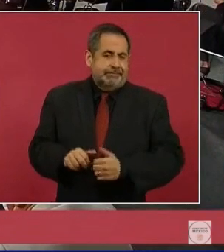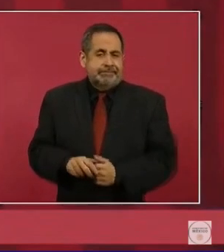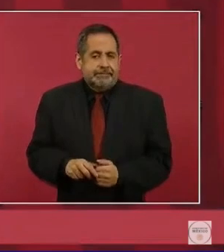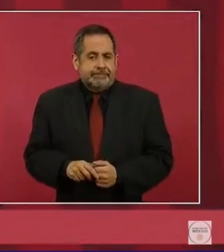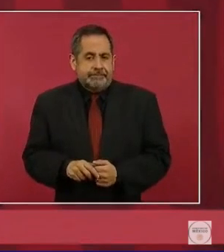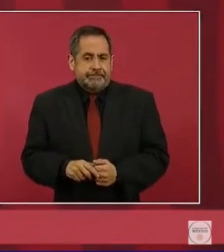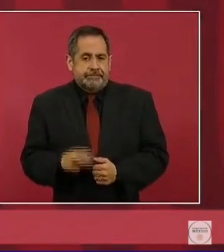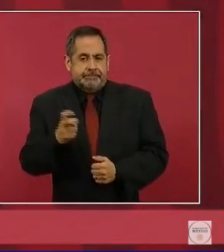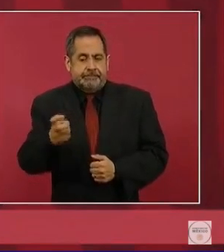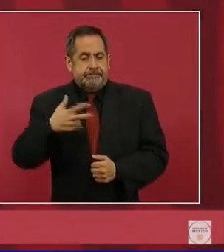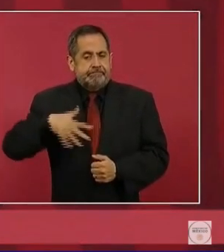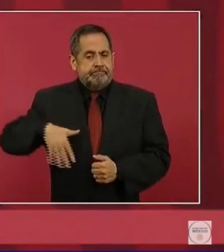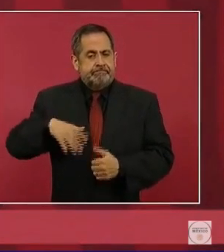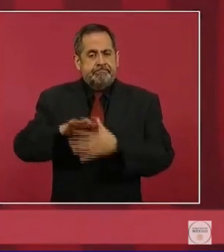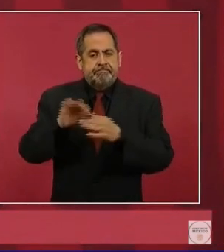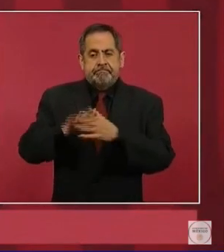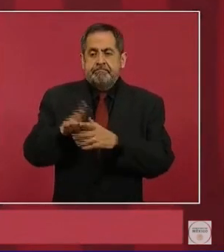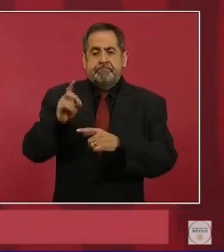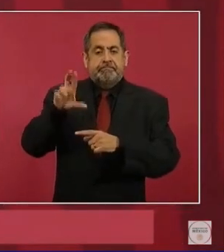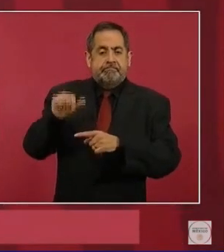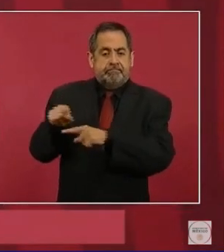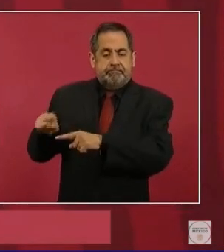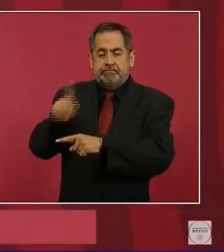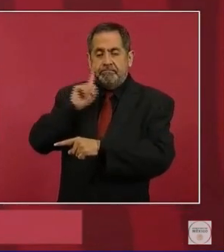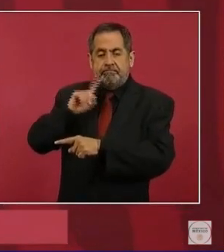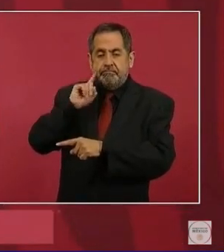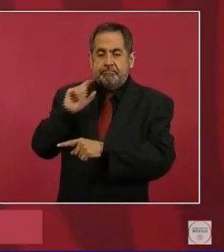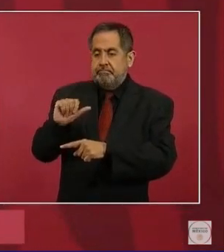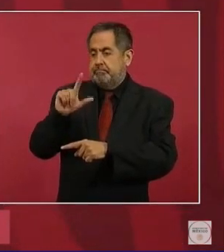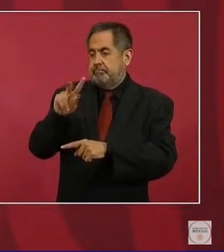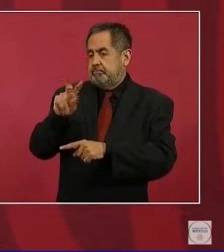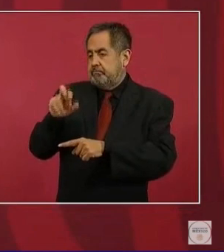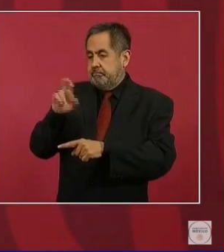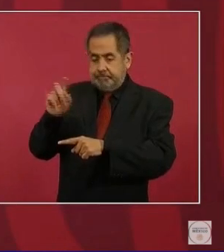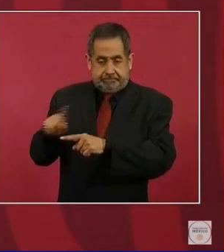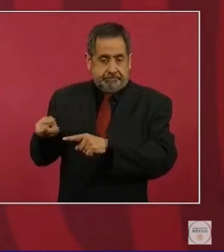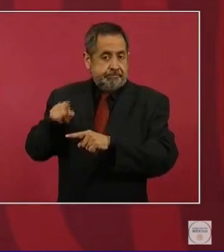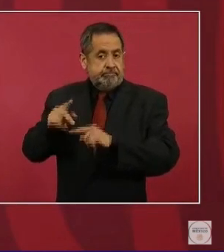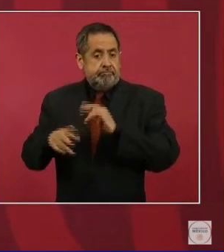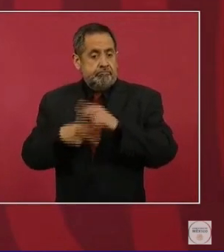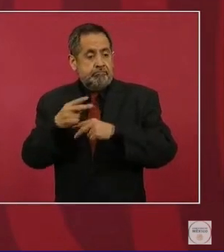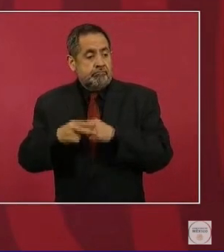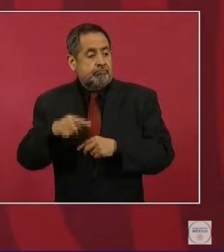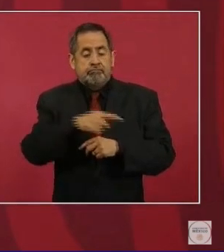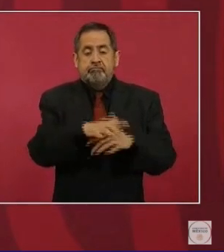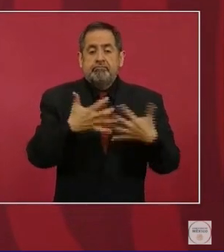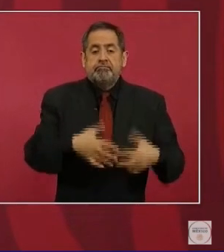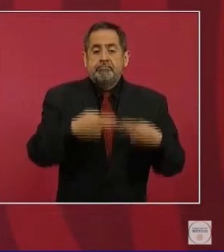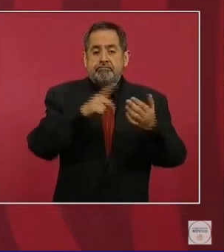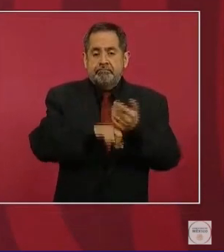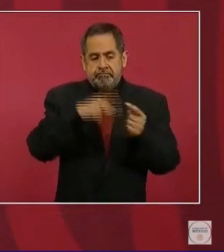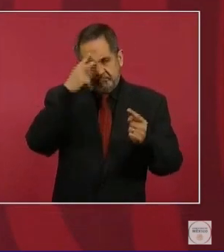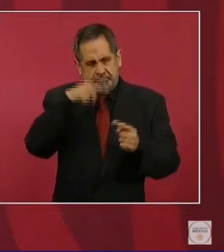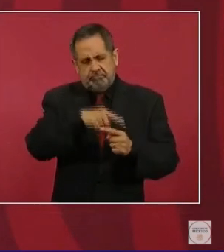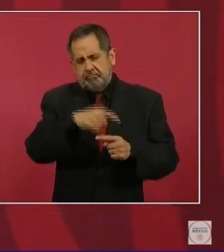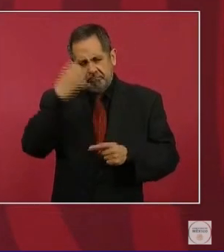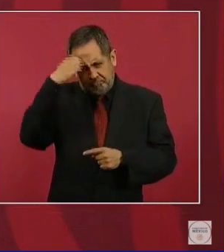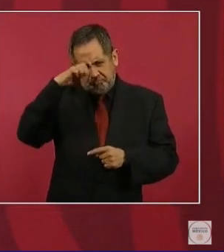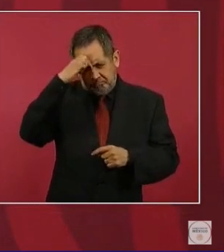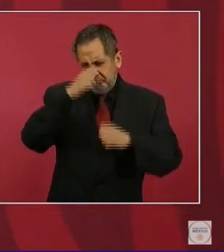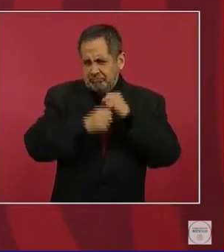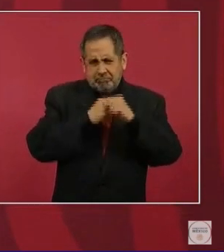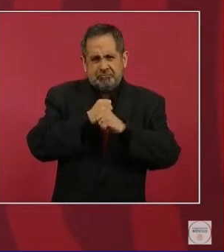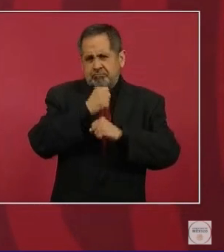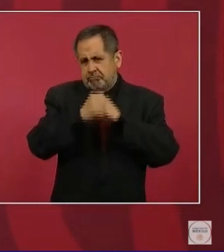comentado varias veces, como lo ha expuesto la propia doctora Álvarez Builla, se logró la confluencia de una empresa mexicana que tiene mucha experiencia en la